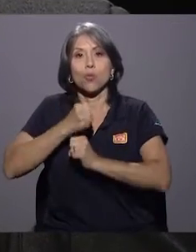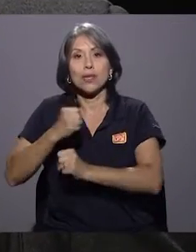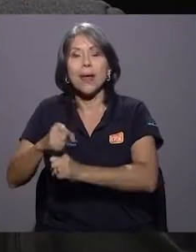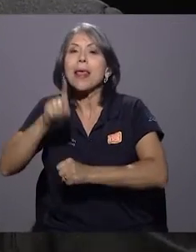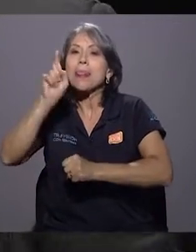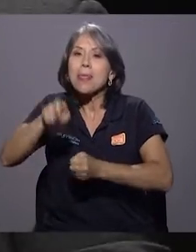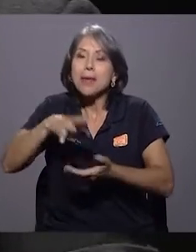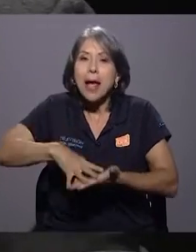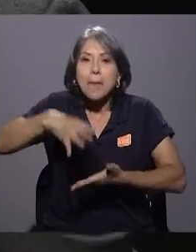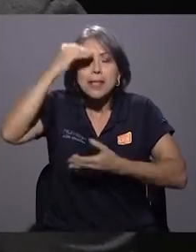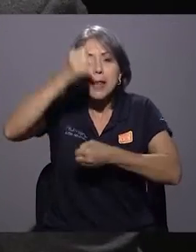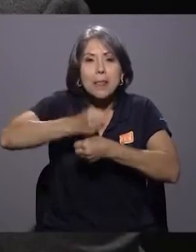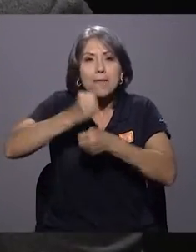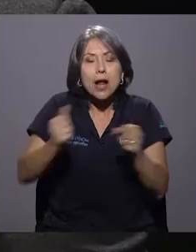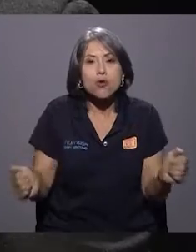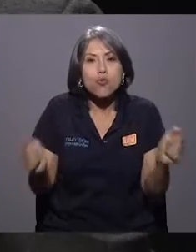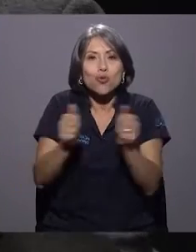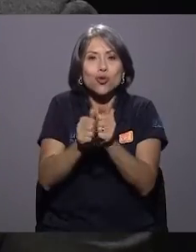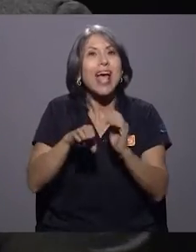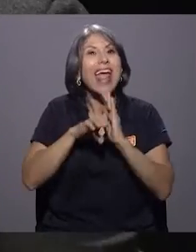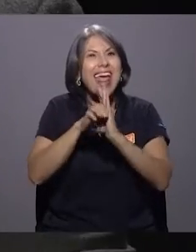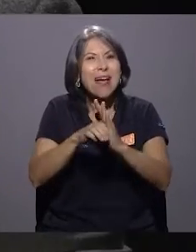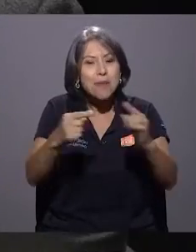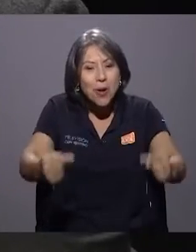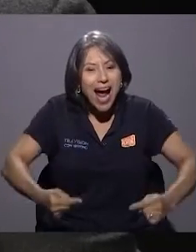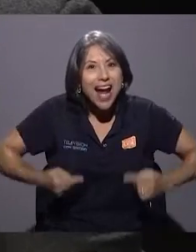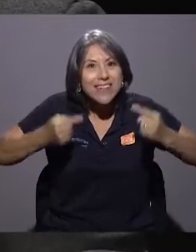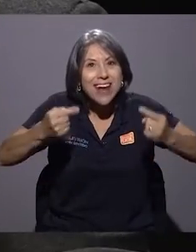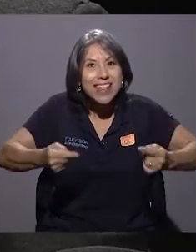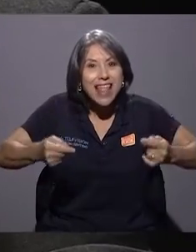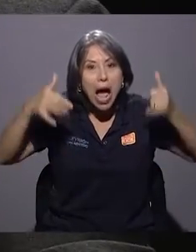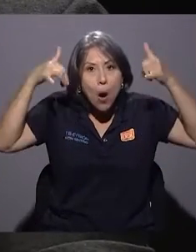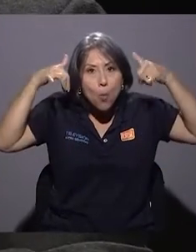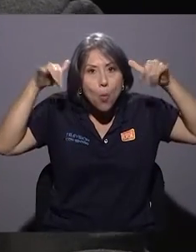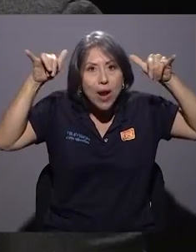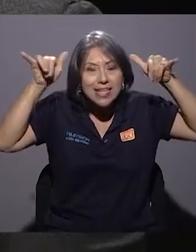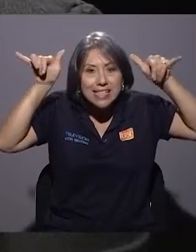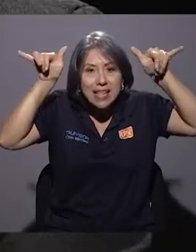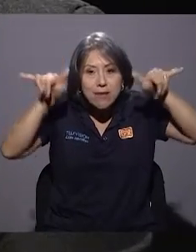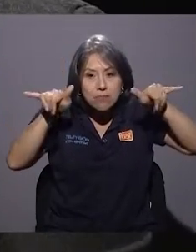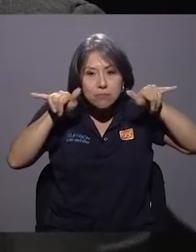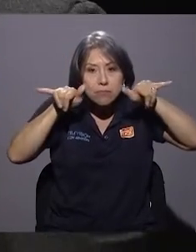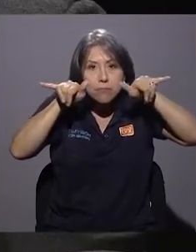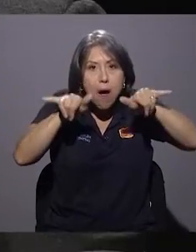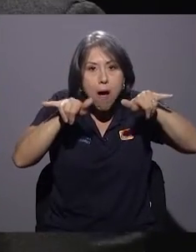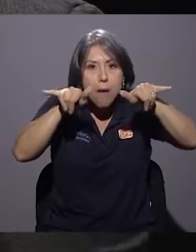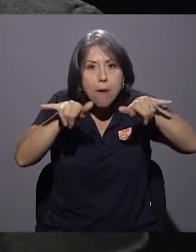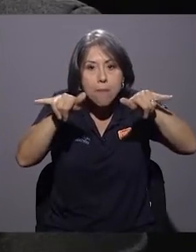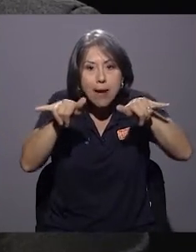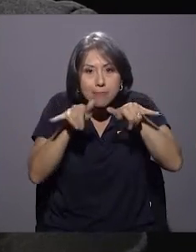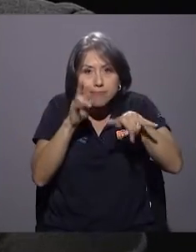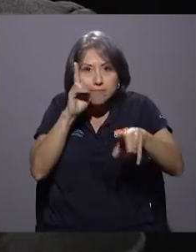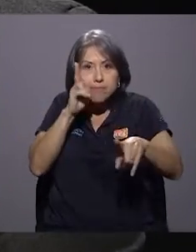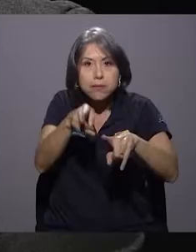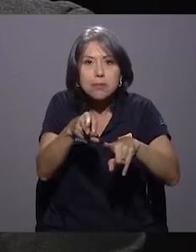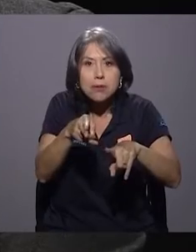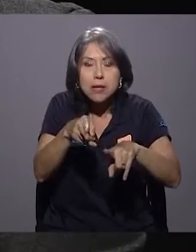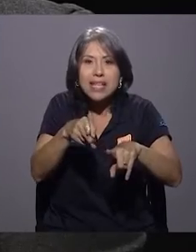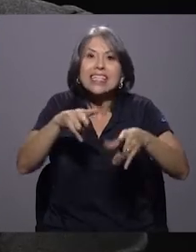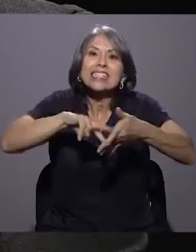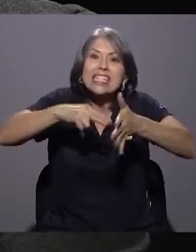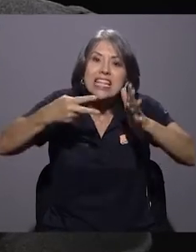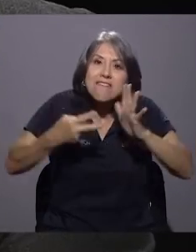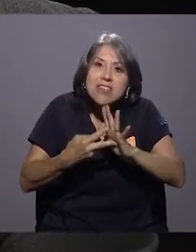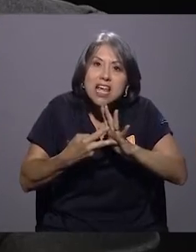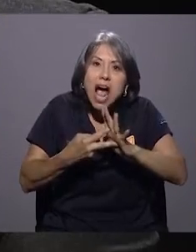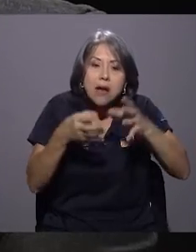trabajar juntos. como los bueyes de una carreta, que tienen que jalar en la misma dirección. Y eso significa que tiene que haber un gran desprendimiento